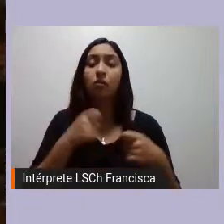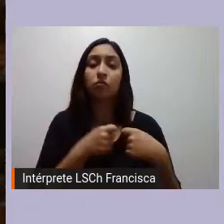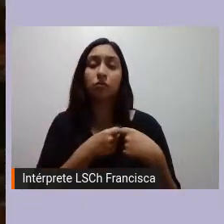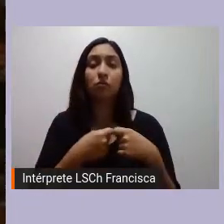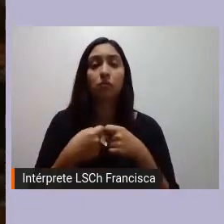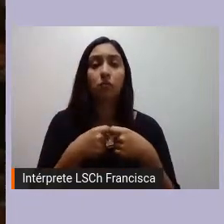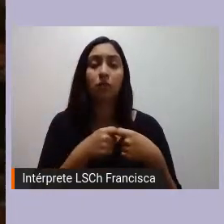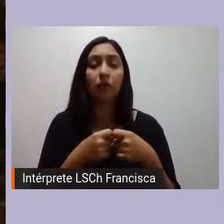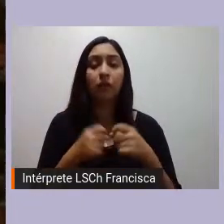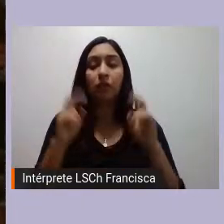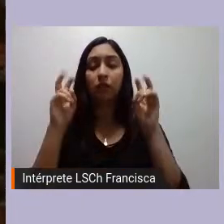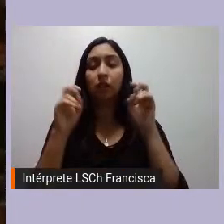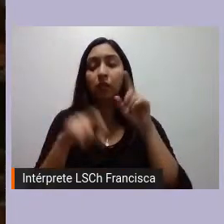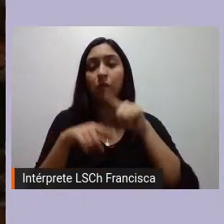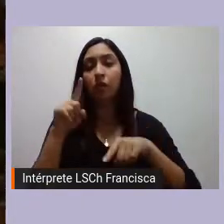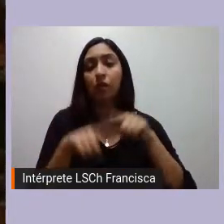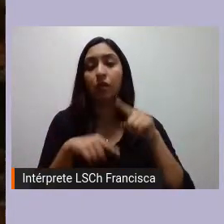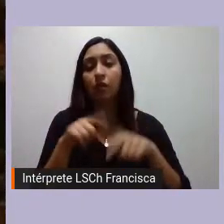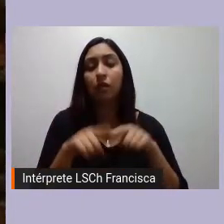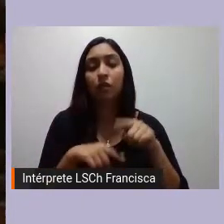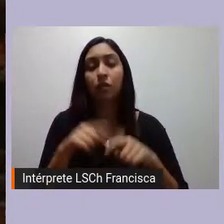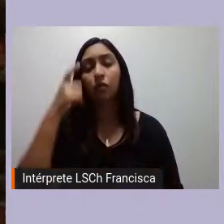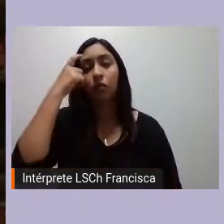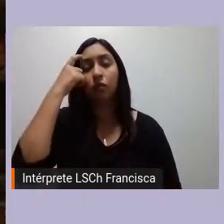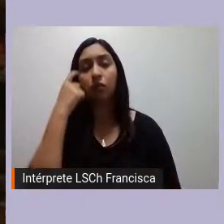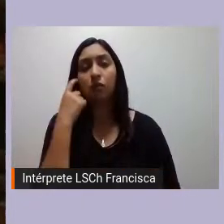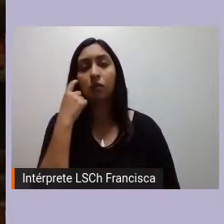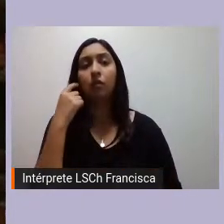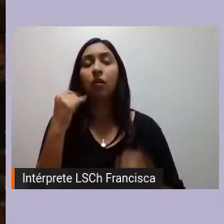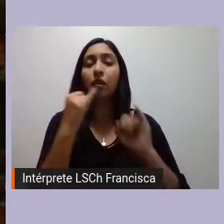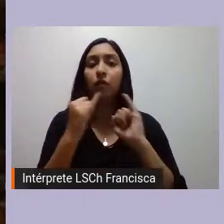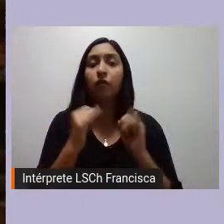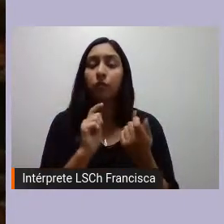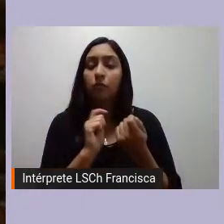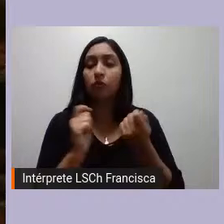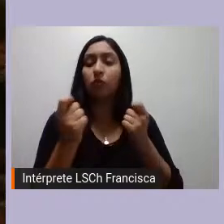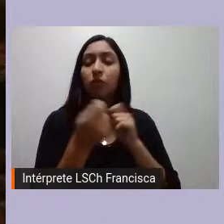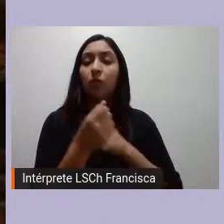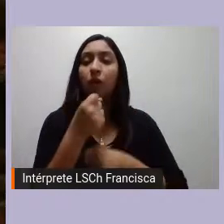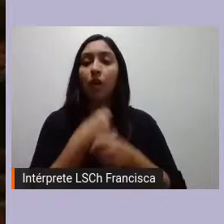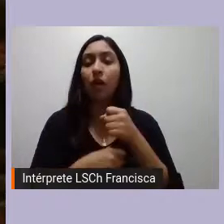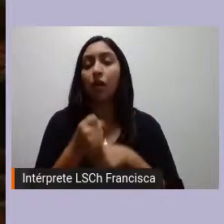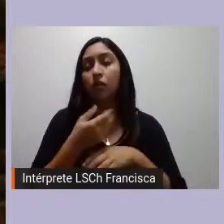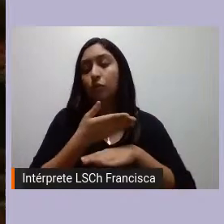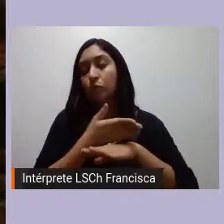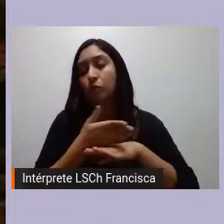territorio creo que la forma de revertir estos años de atraso o de